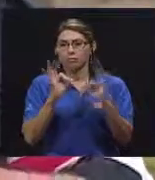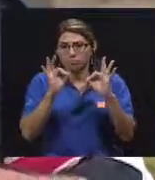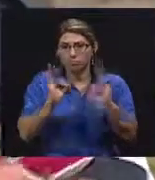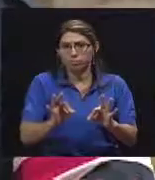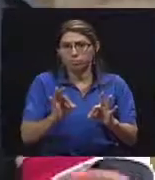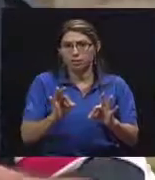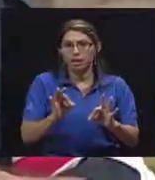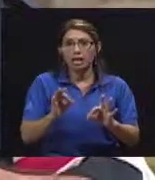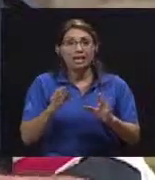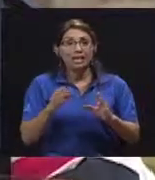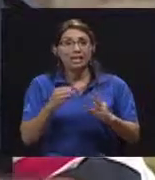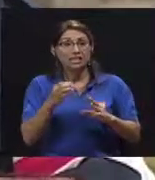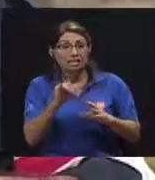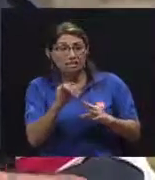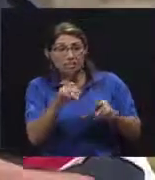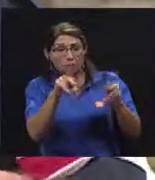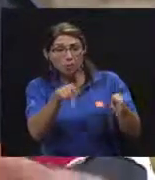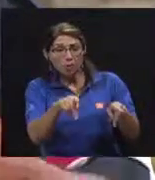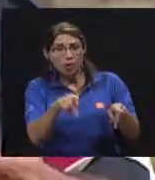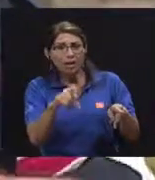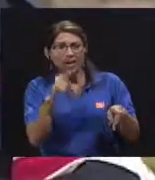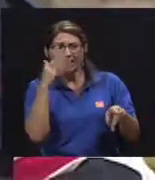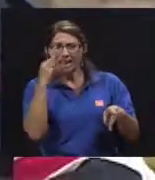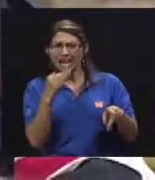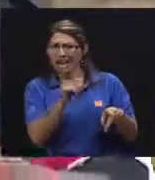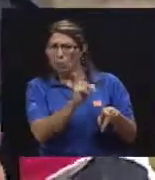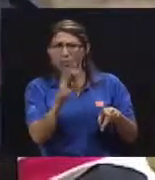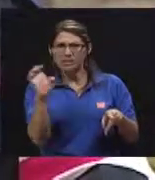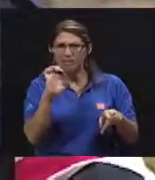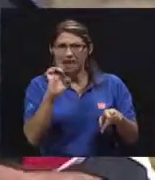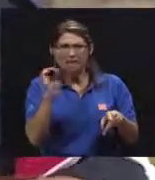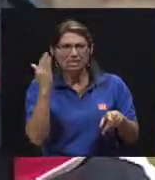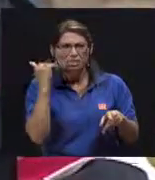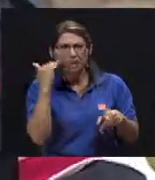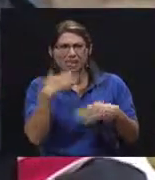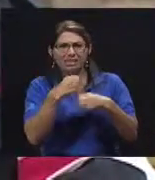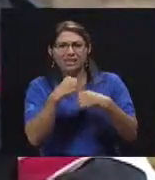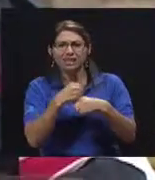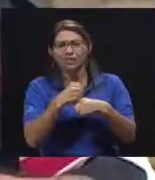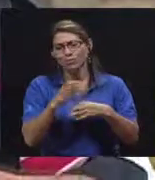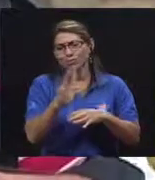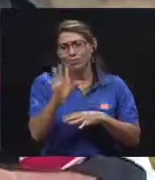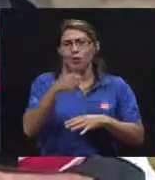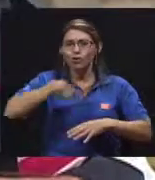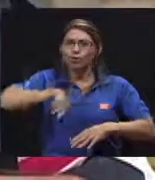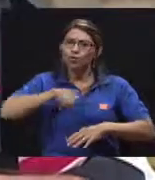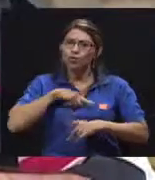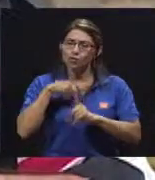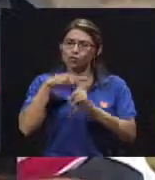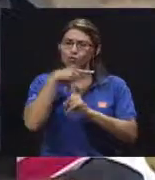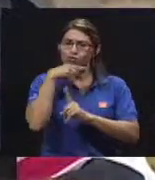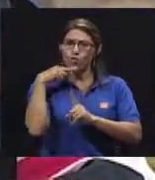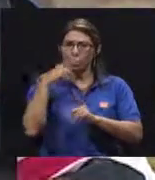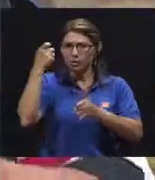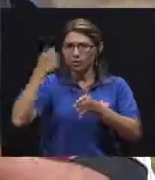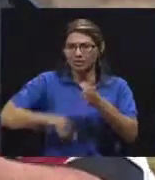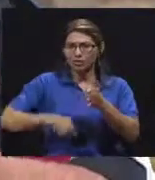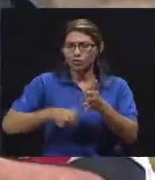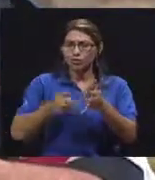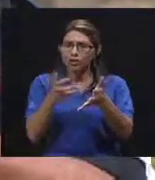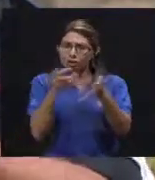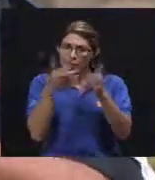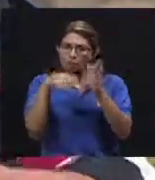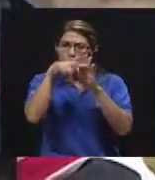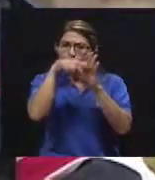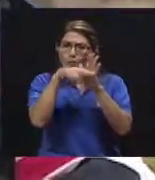denuncia, nosotros comparamos con las boletas. ¿Para qué? Para también nosotros ir normando. Por lo menos en el caso de Cruz Roja sí somos muy estrictos, como dice